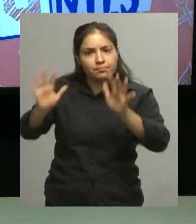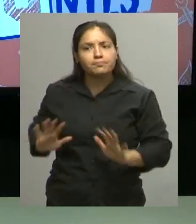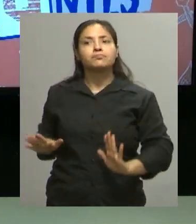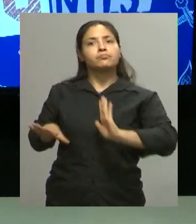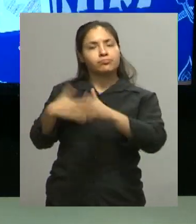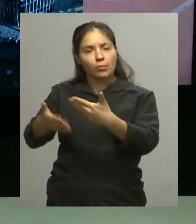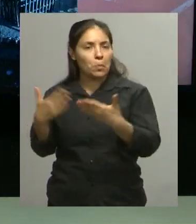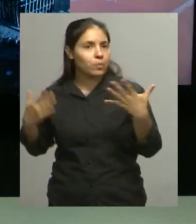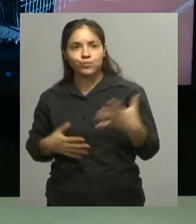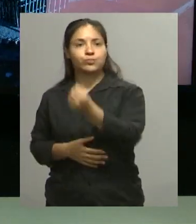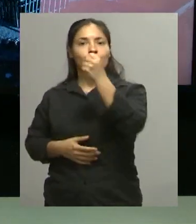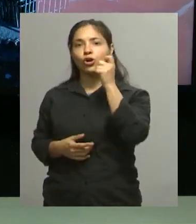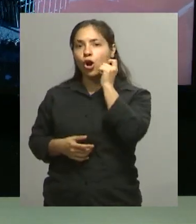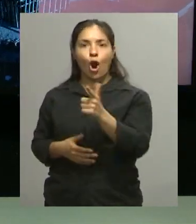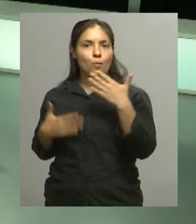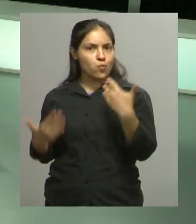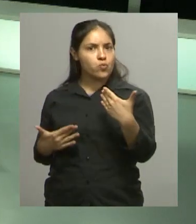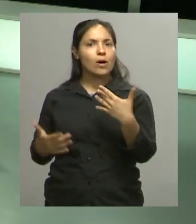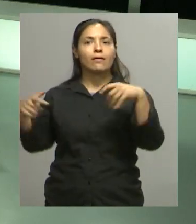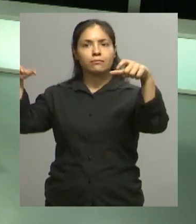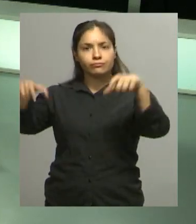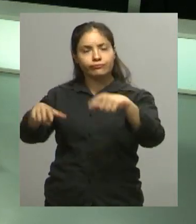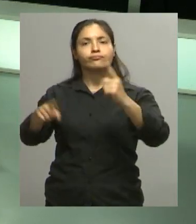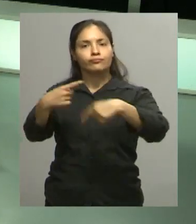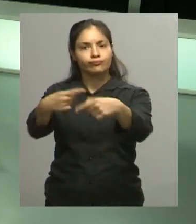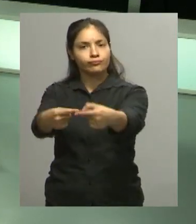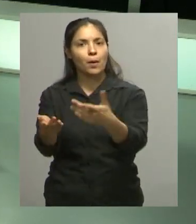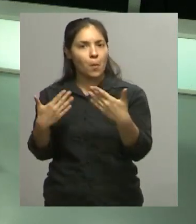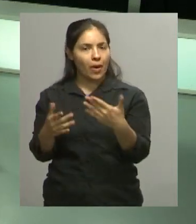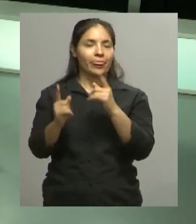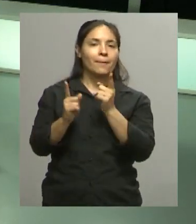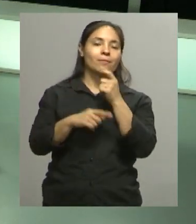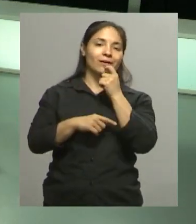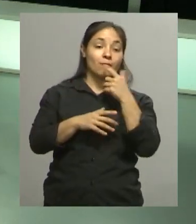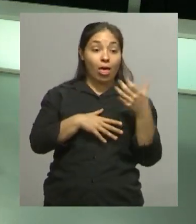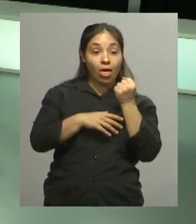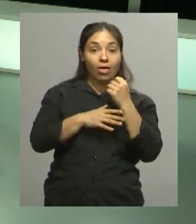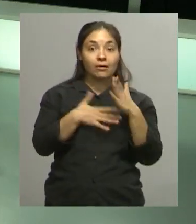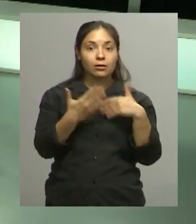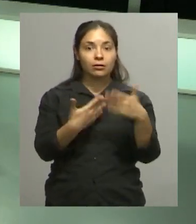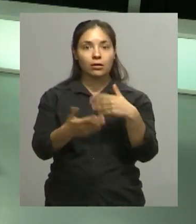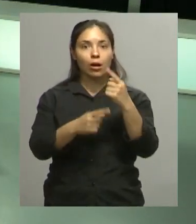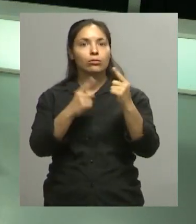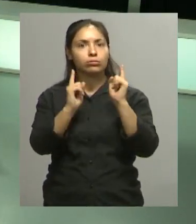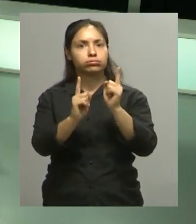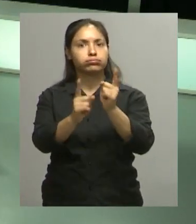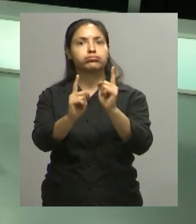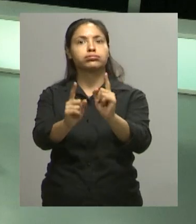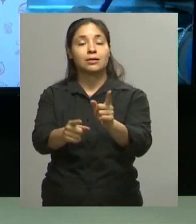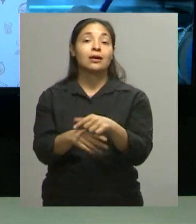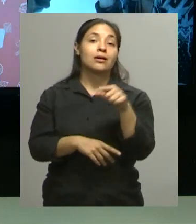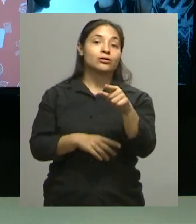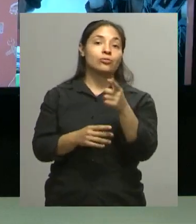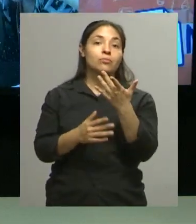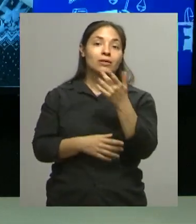decís vos, trazarse un objetivo, lograrlo y seguir manteniendo Lo que a veces no es fácil No, es re difícil que lo sostengan y, no sé, con un